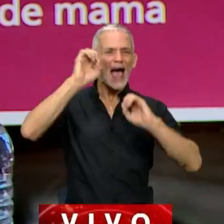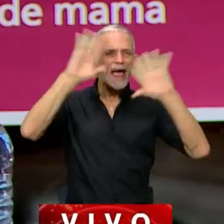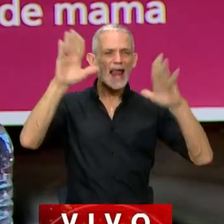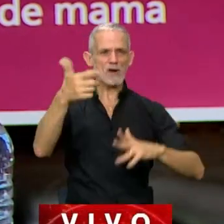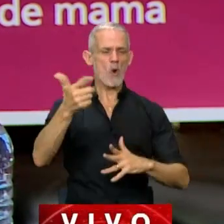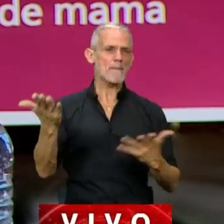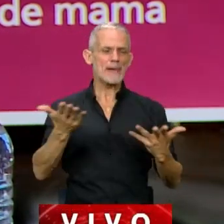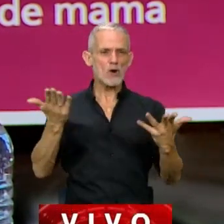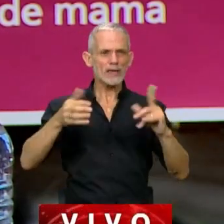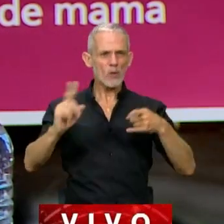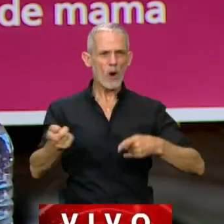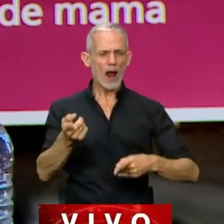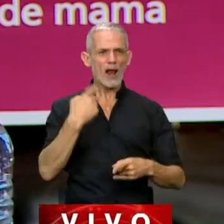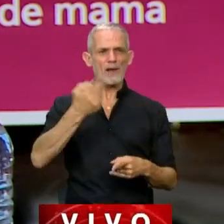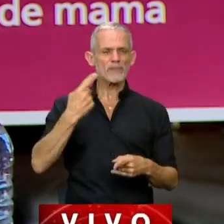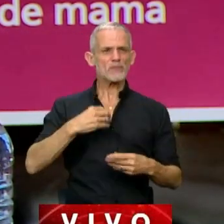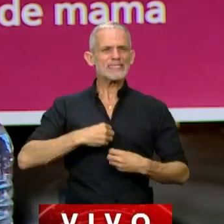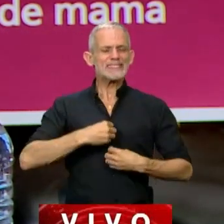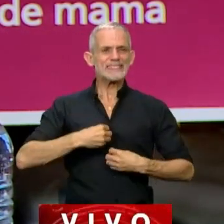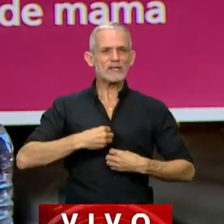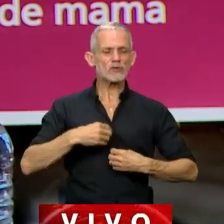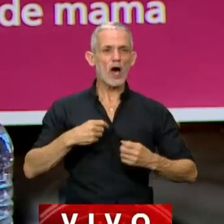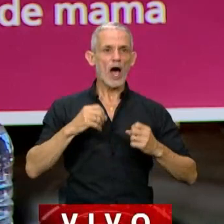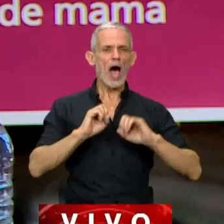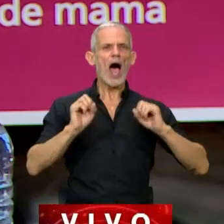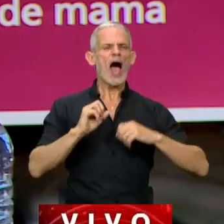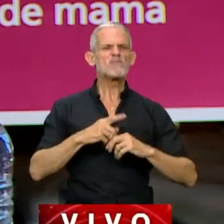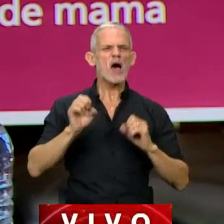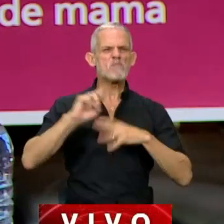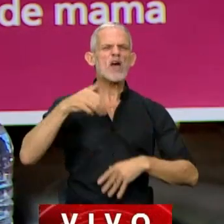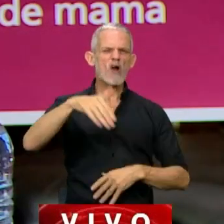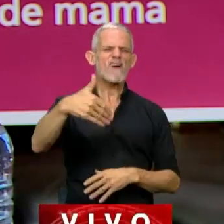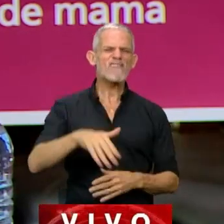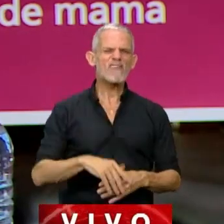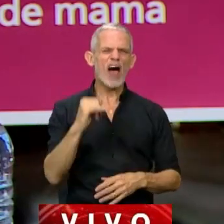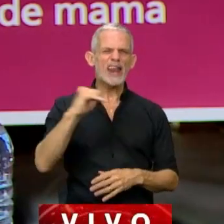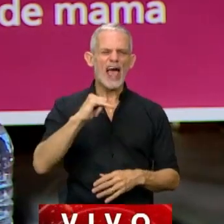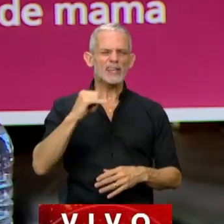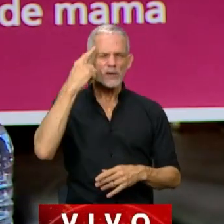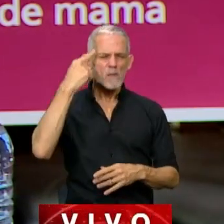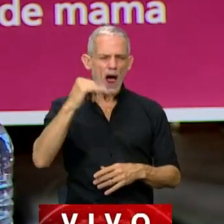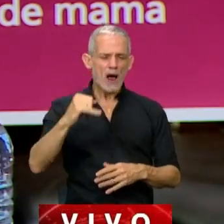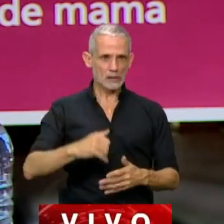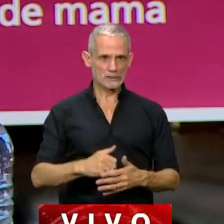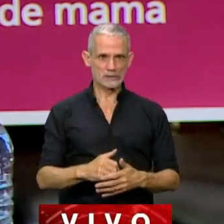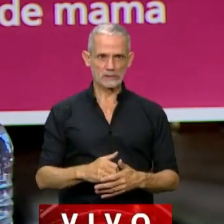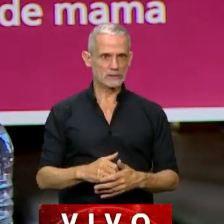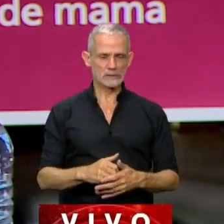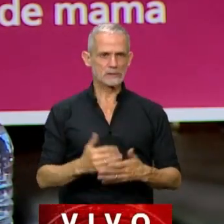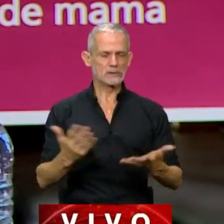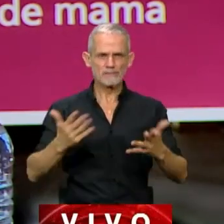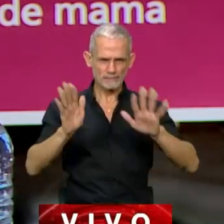con la sensación, no solamente de que lo peor está por venir, sino que a partir de